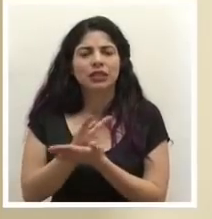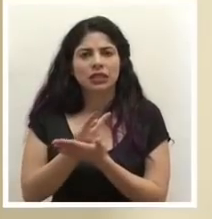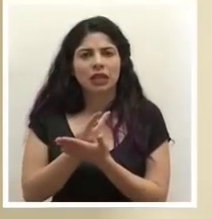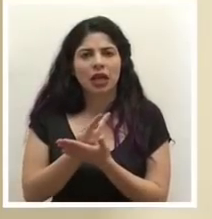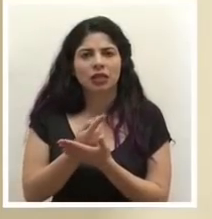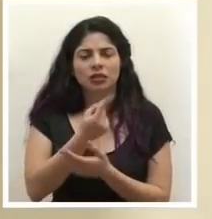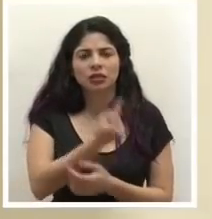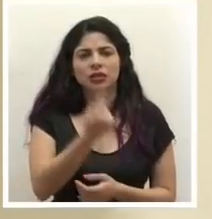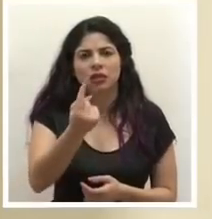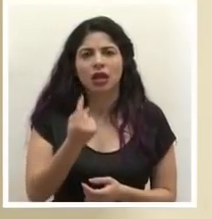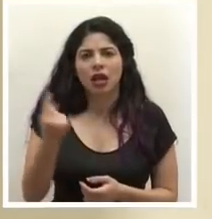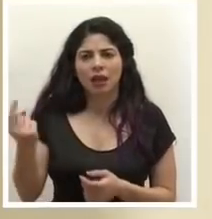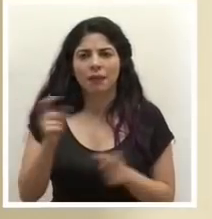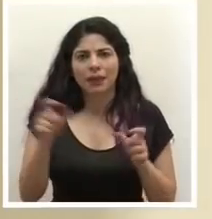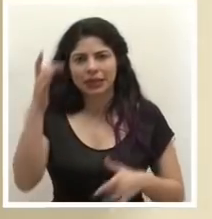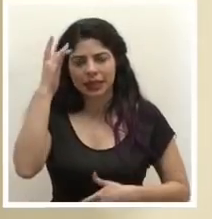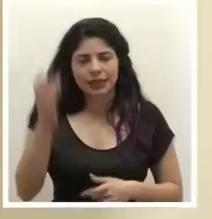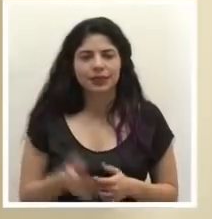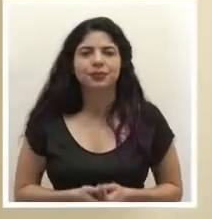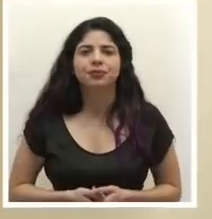donde vienen estos pacientes